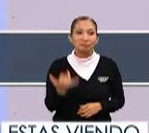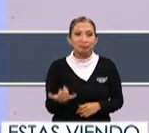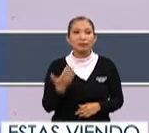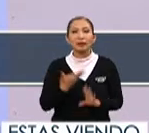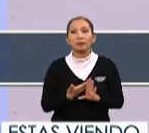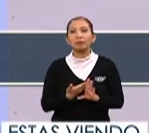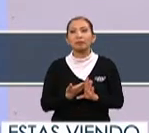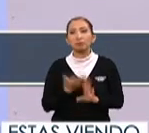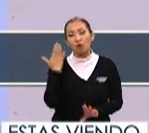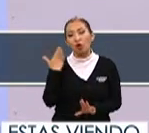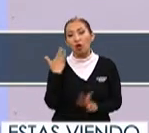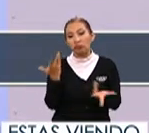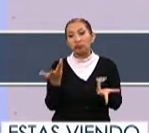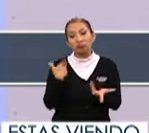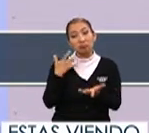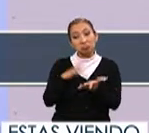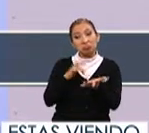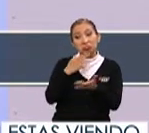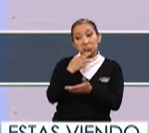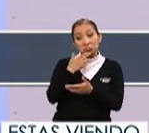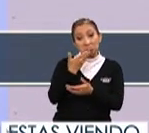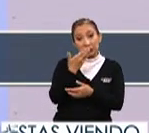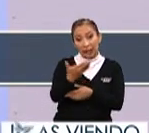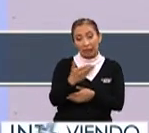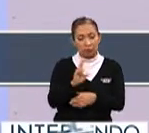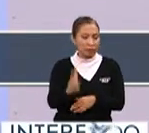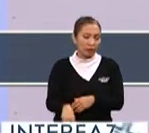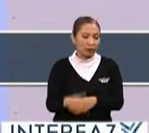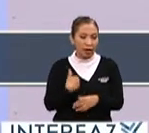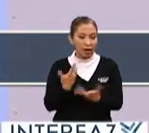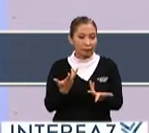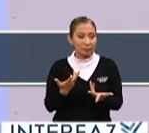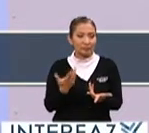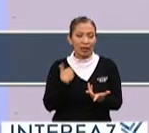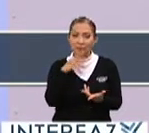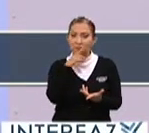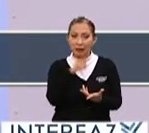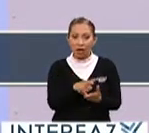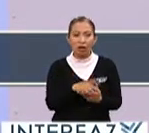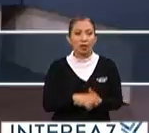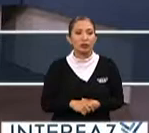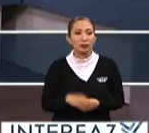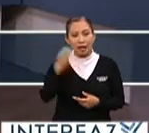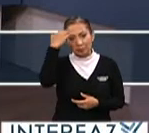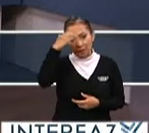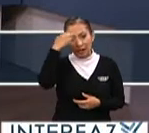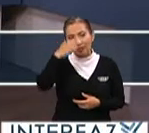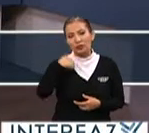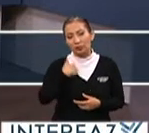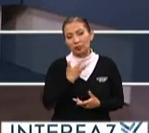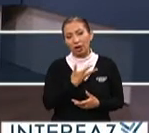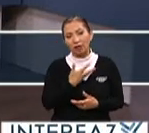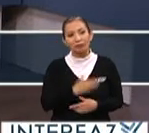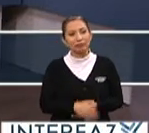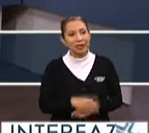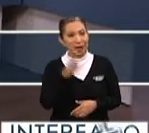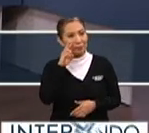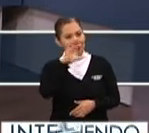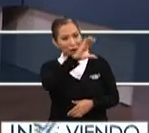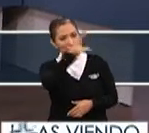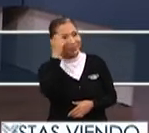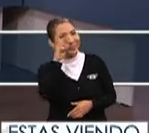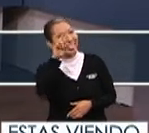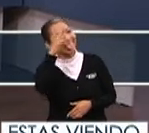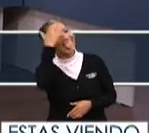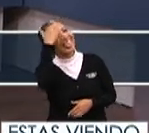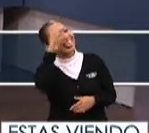muy muy productivo muy bueno la verdad es que ha sido de las mejores experiencias que te he veías tus fotos ya estabas